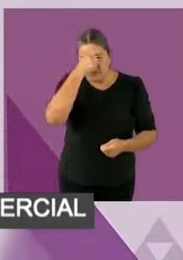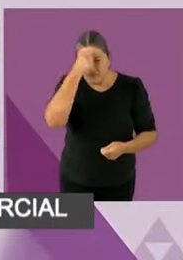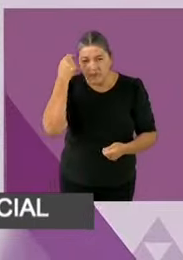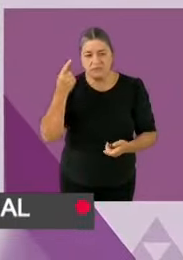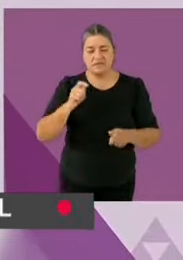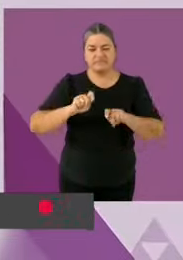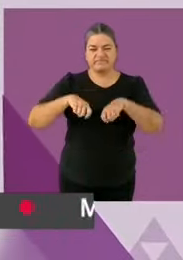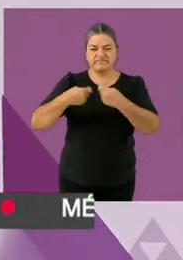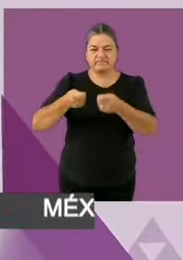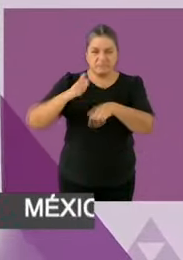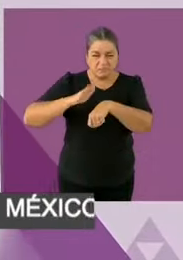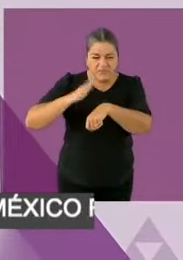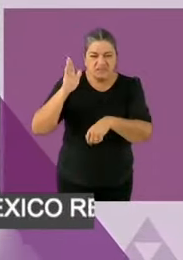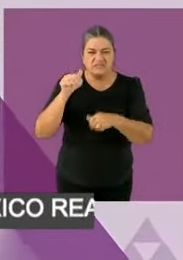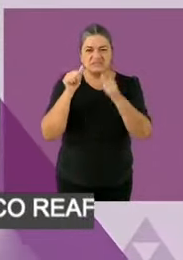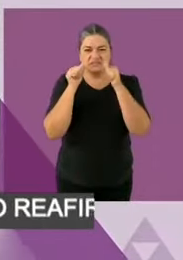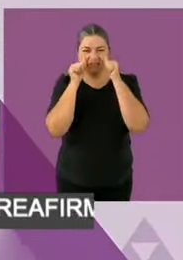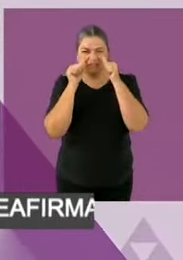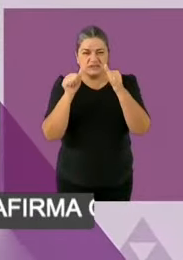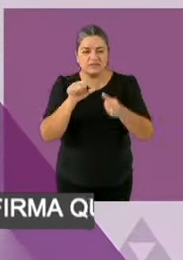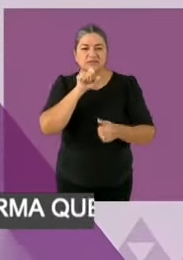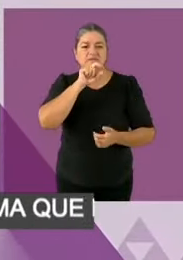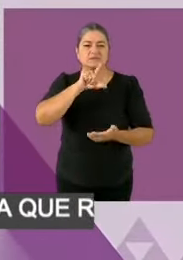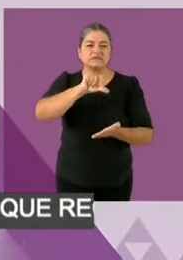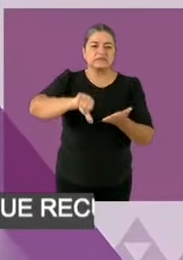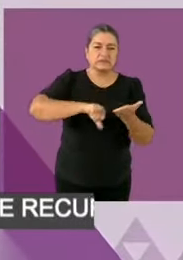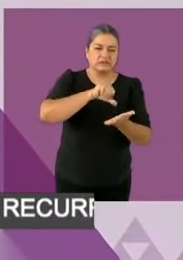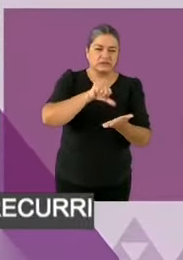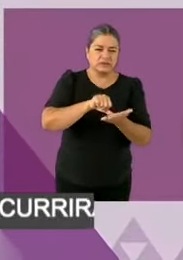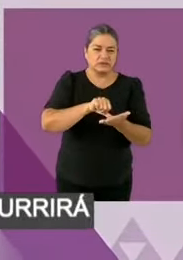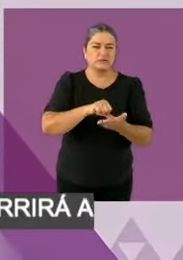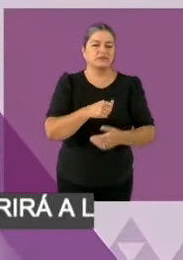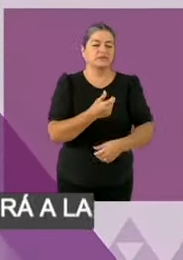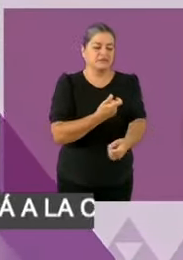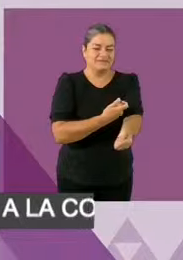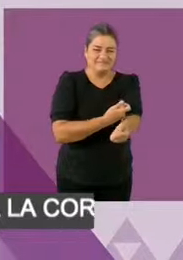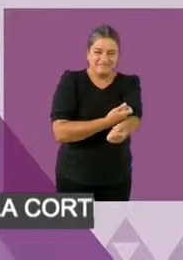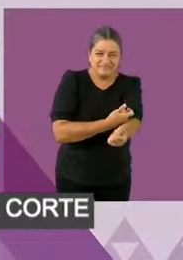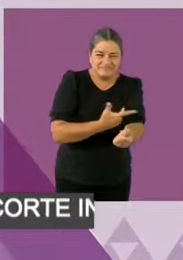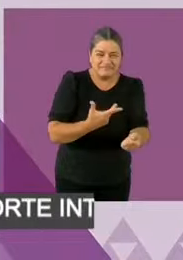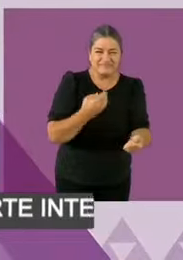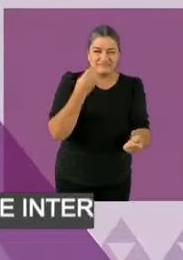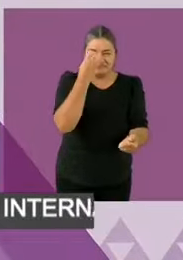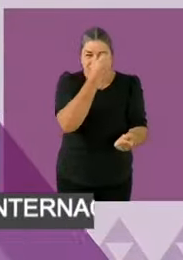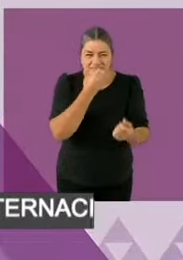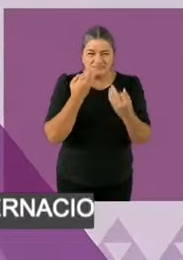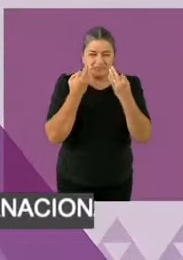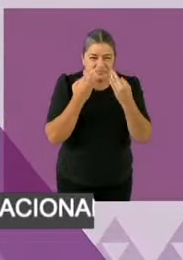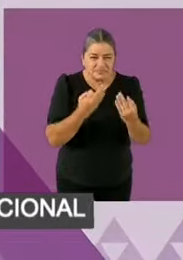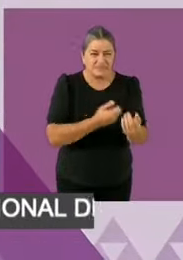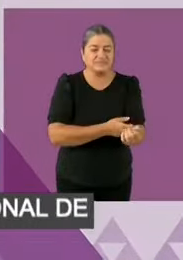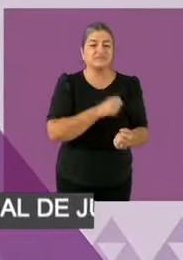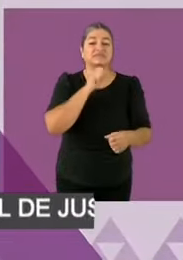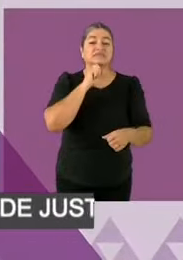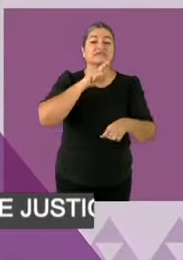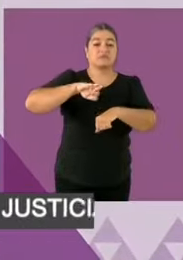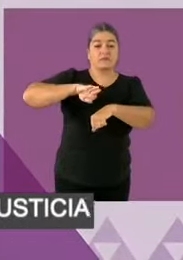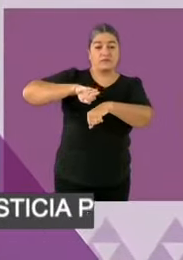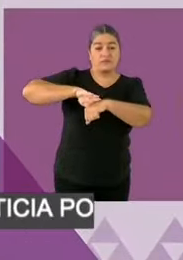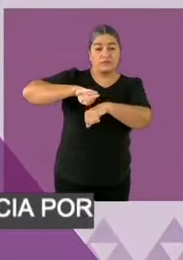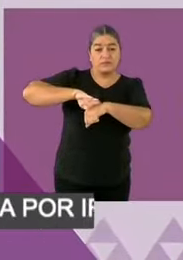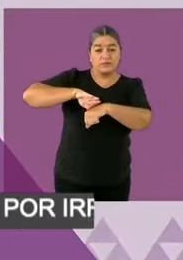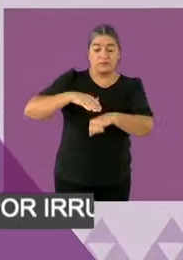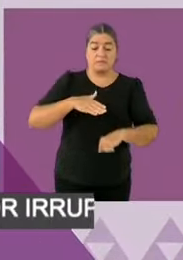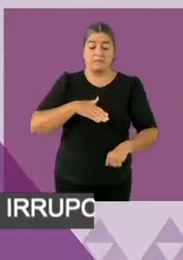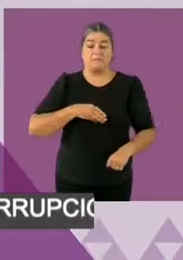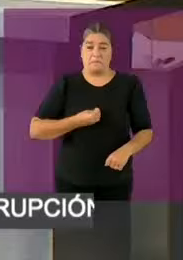Centros de toma de muestras y farmacias del bienestar, para avanzar todavía más en la megafarmacia y distribuir